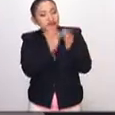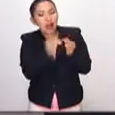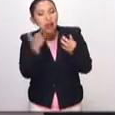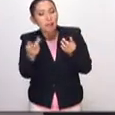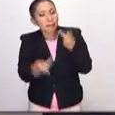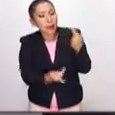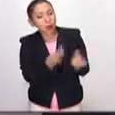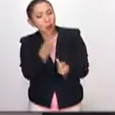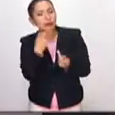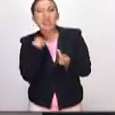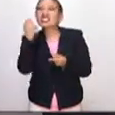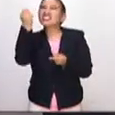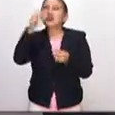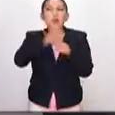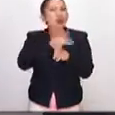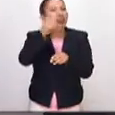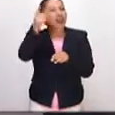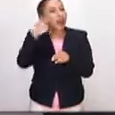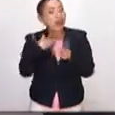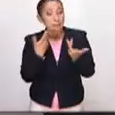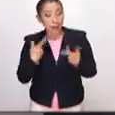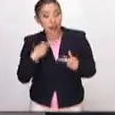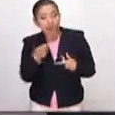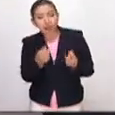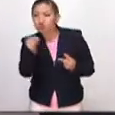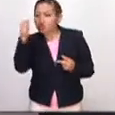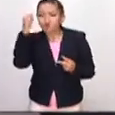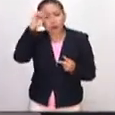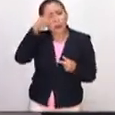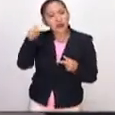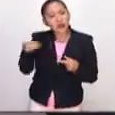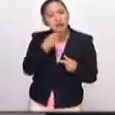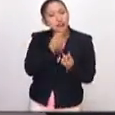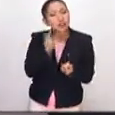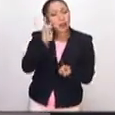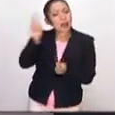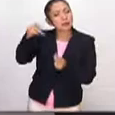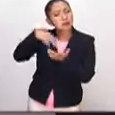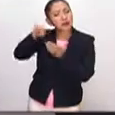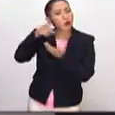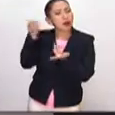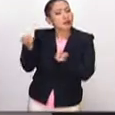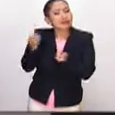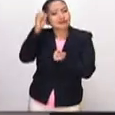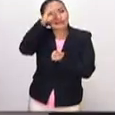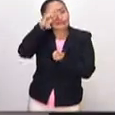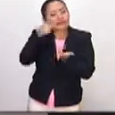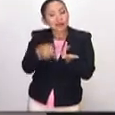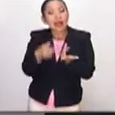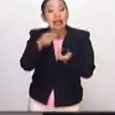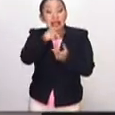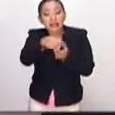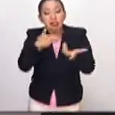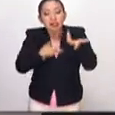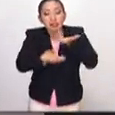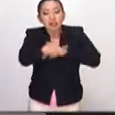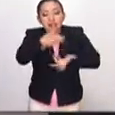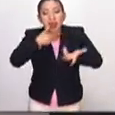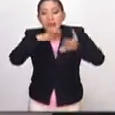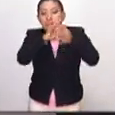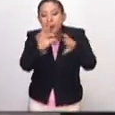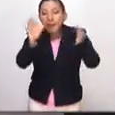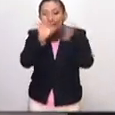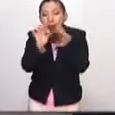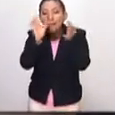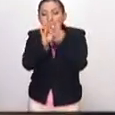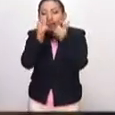en preguntas, o sea, en cuestionar al visitante y a los niños, decirles, bueno, ¿qué ves en este cuadro? Y a partir de eso que ve, pues